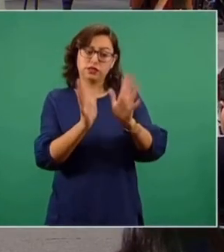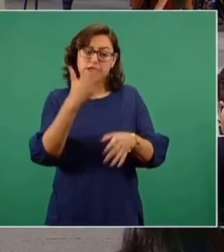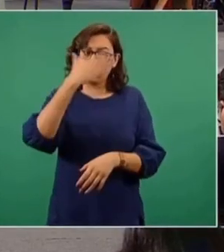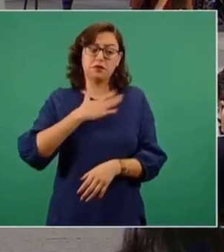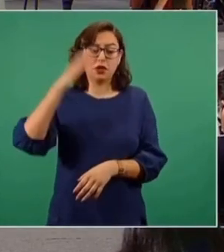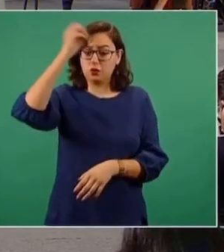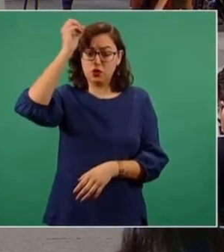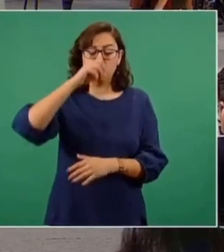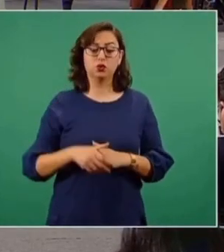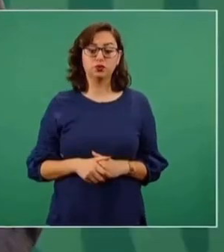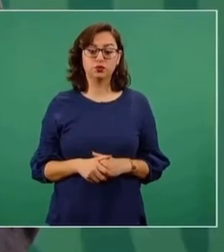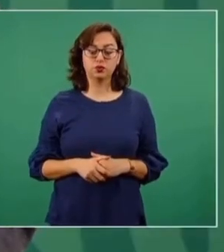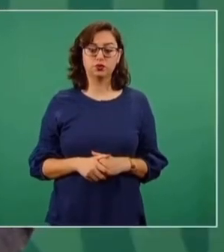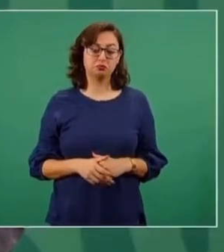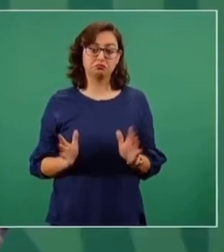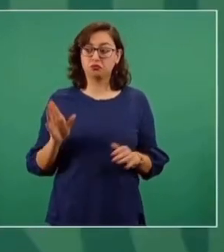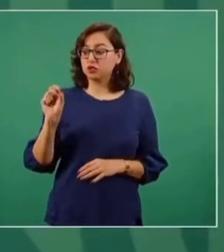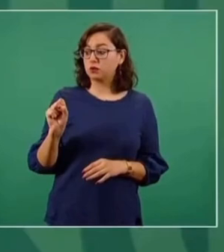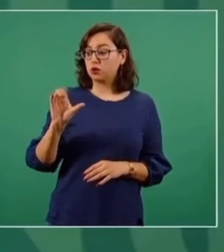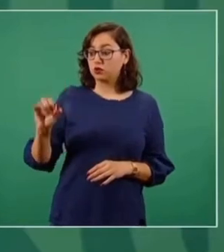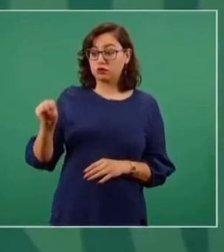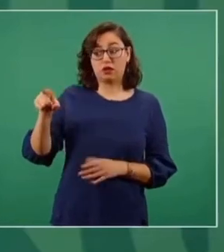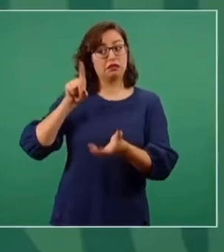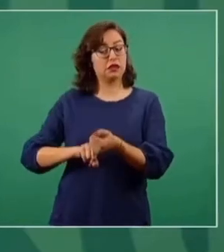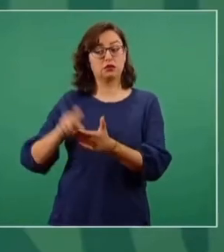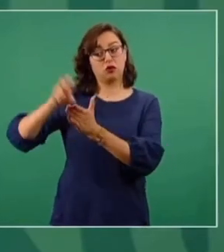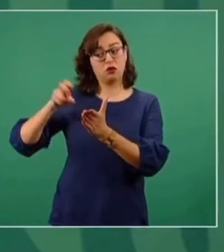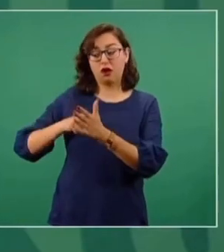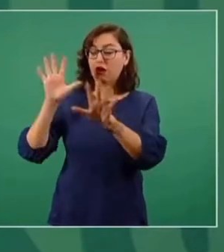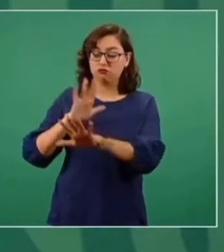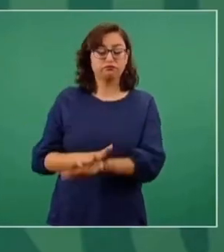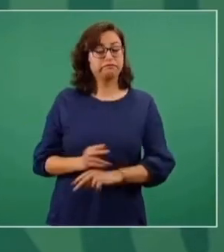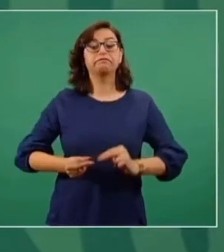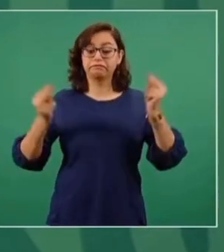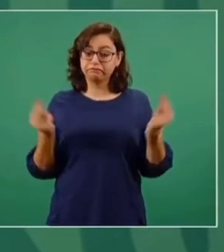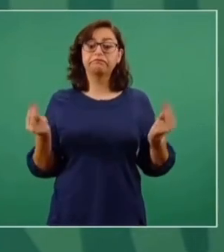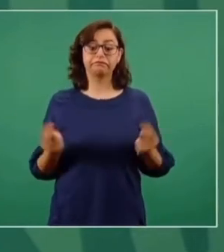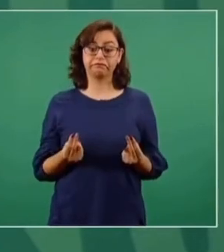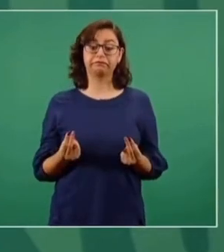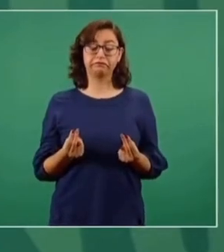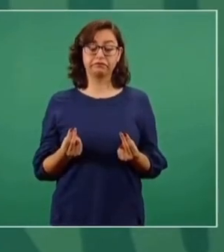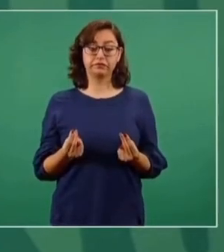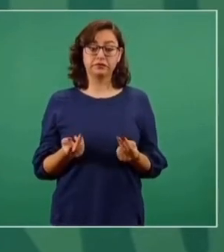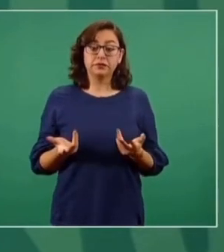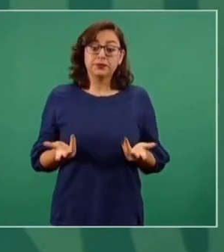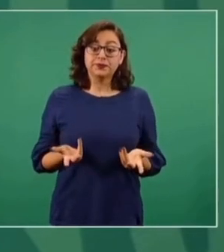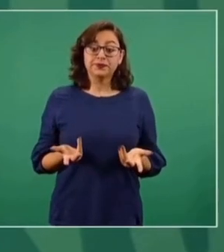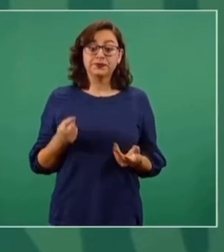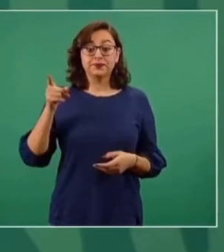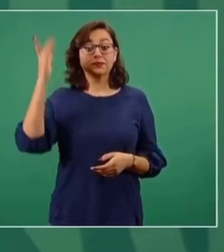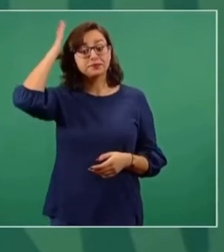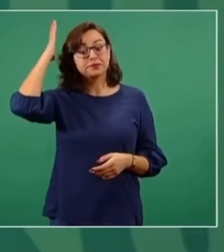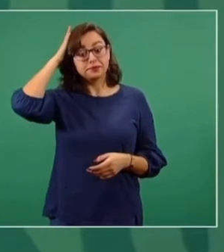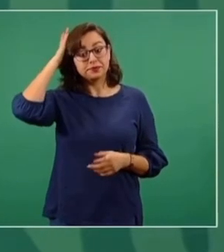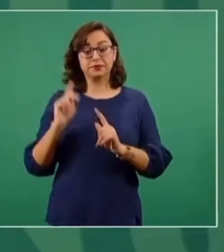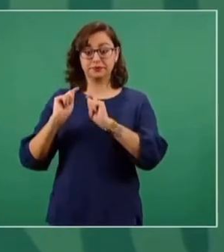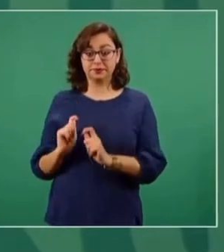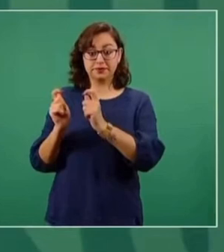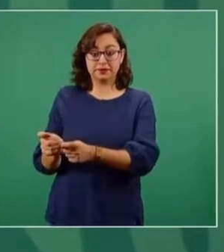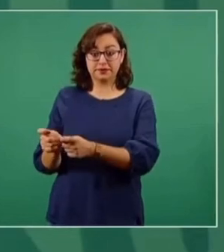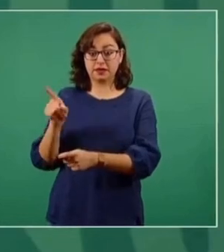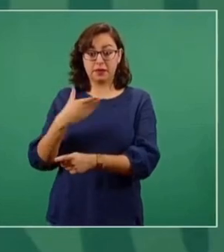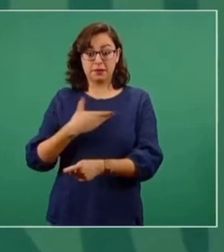falta la reforma al Poder Judicial y que si encabeza esta reforma